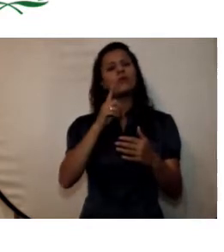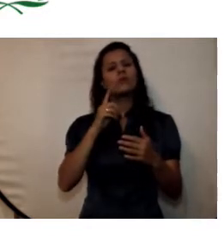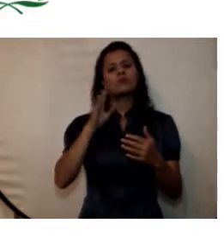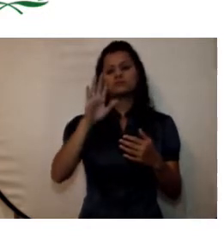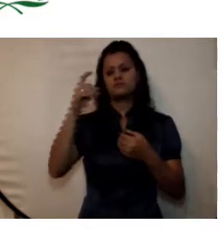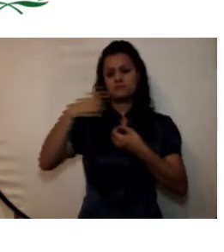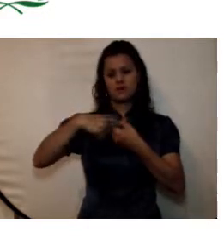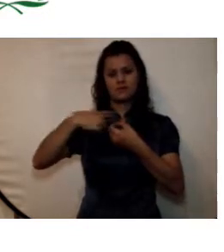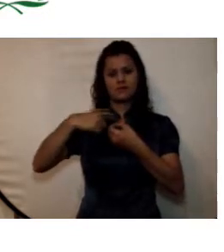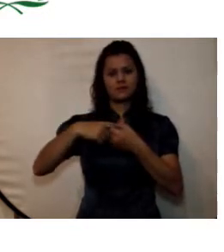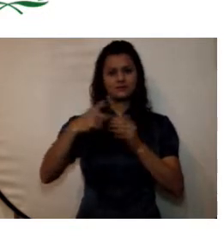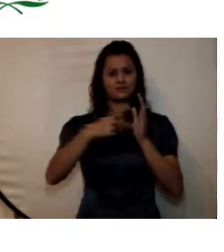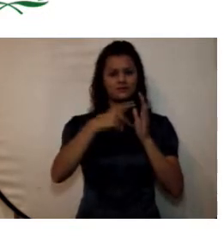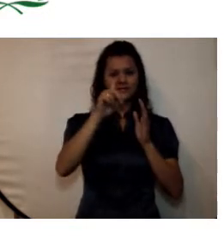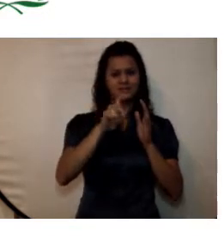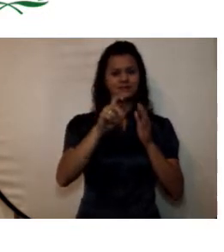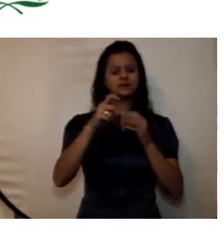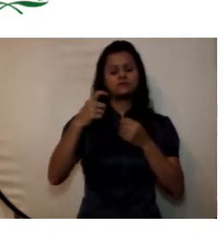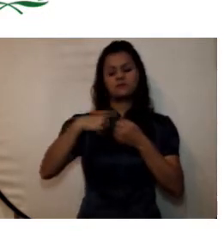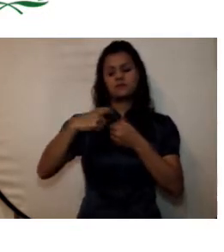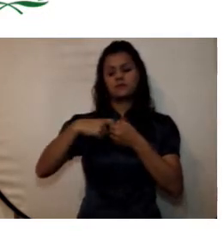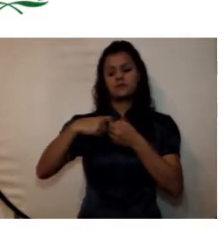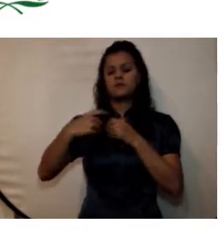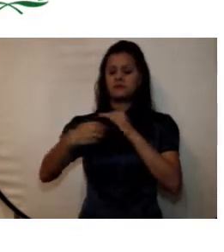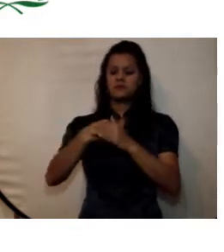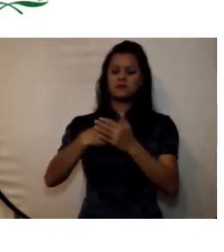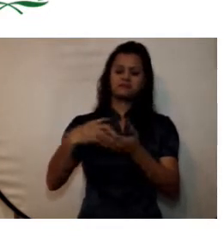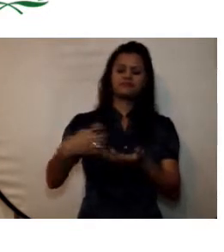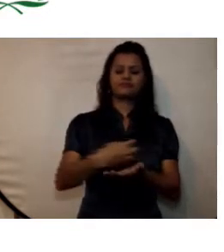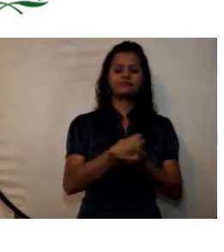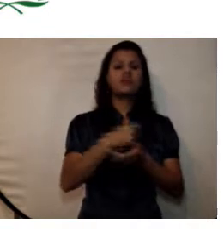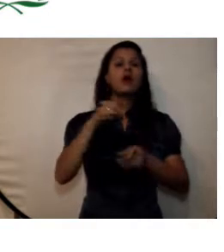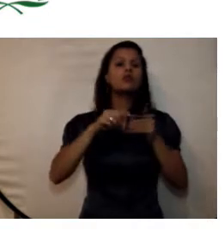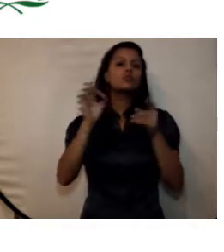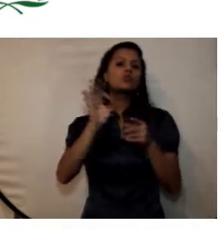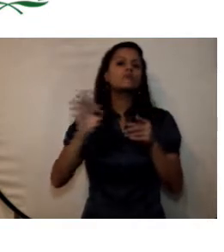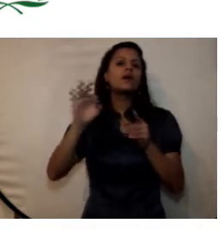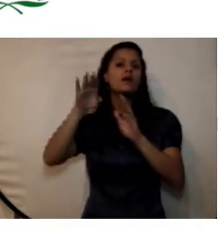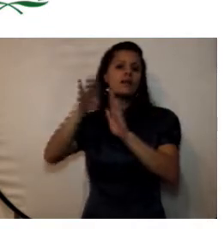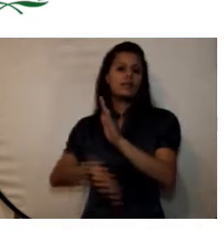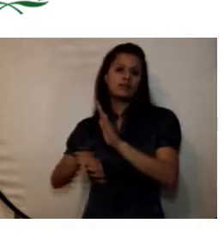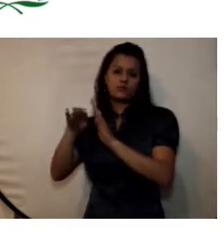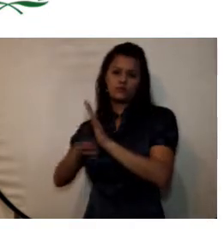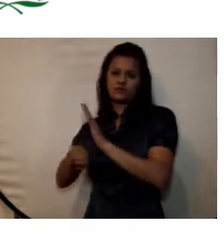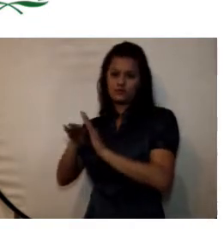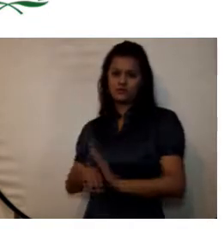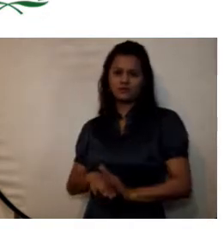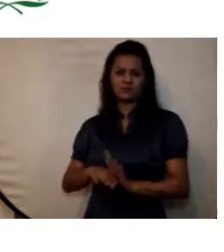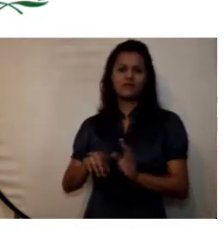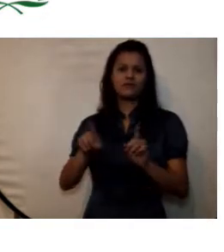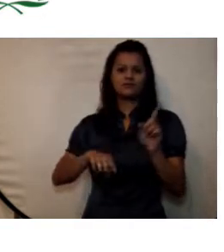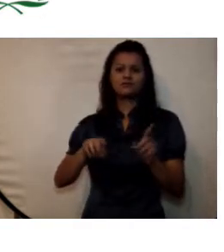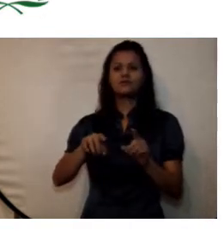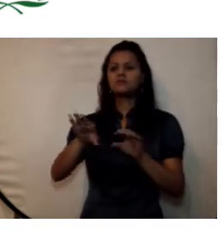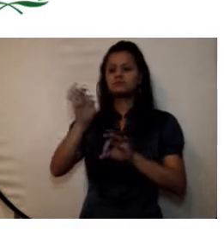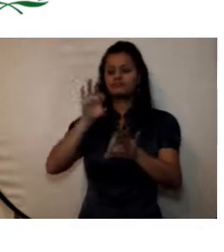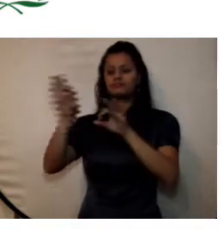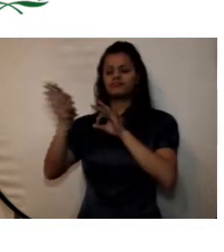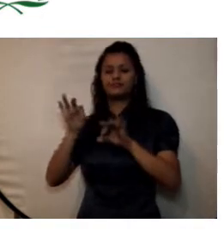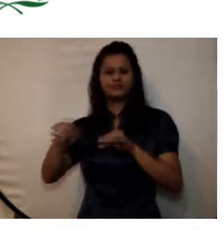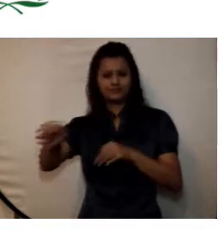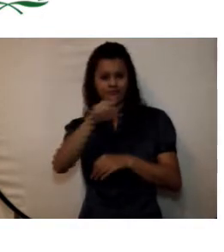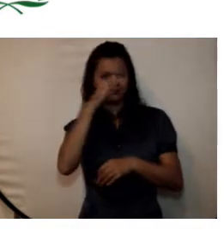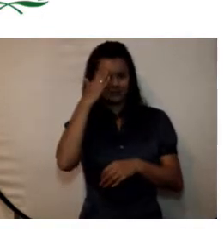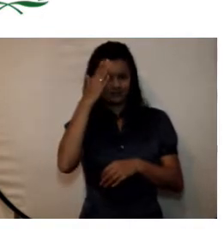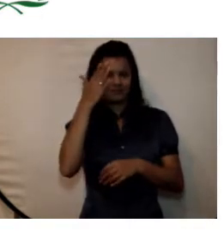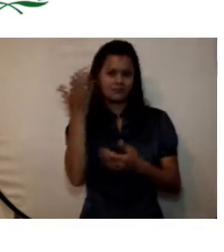se concedieron descuentos por votación que ya todos conocemos y aproximadamente 1.500 millones más que en